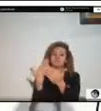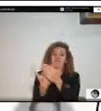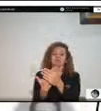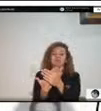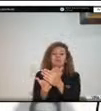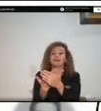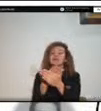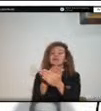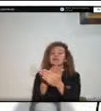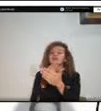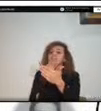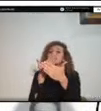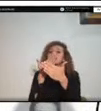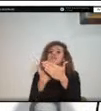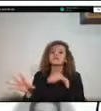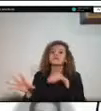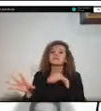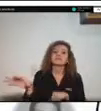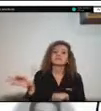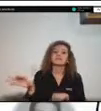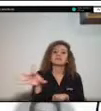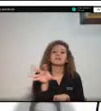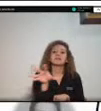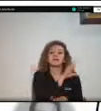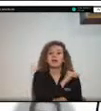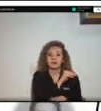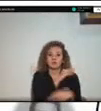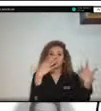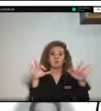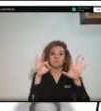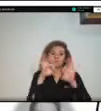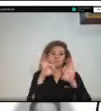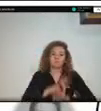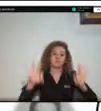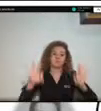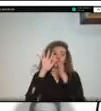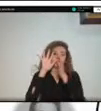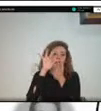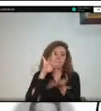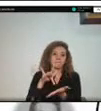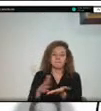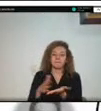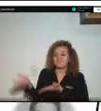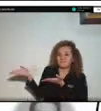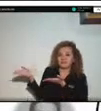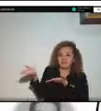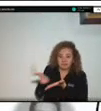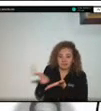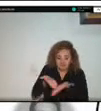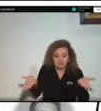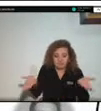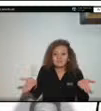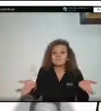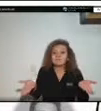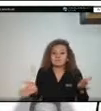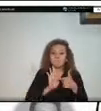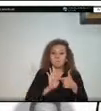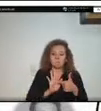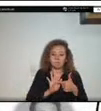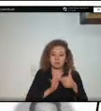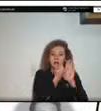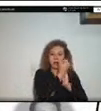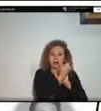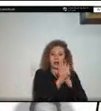importante participación pues aquí quiero reflejado digamos en este gráfico nuestros principales